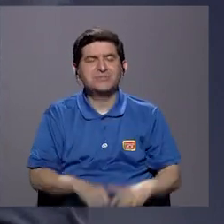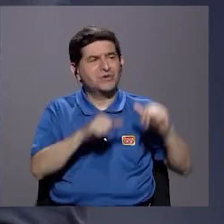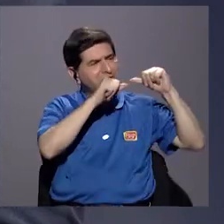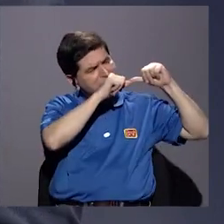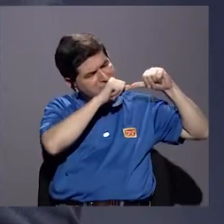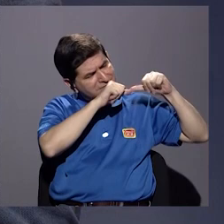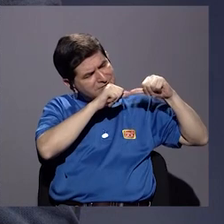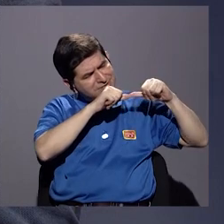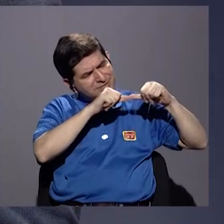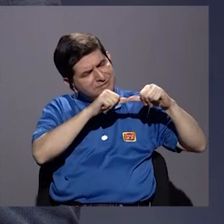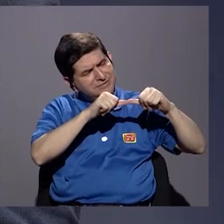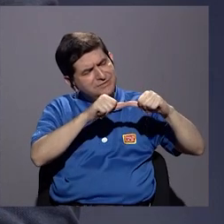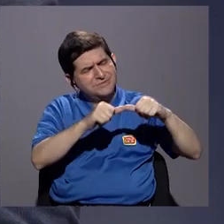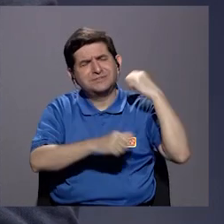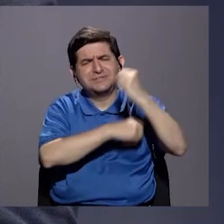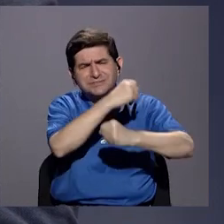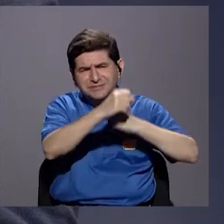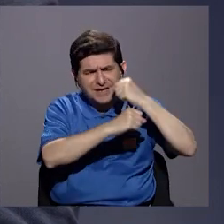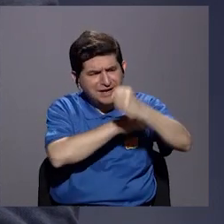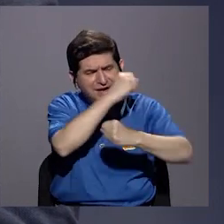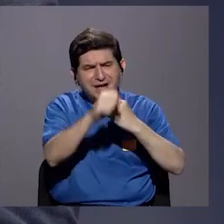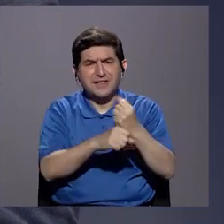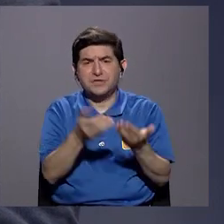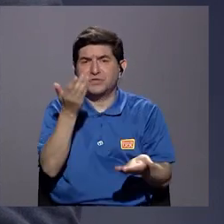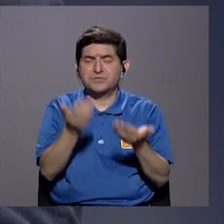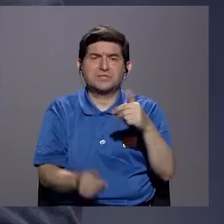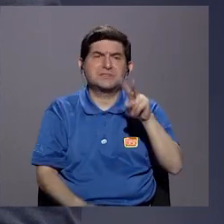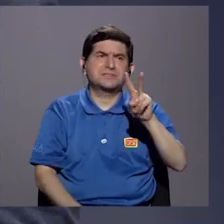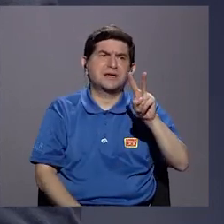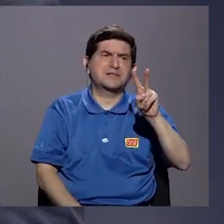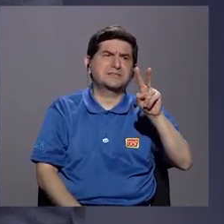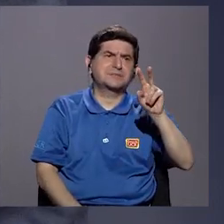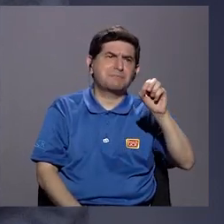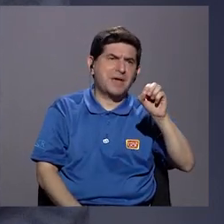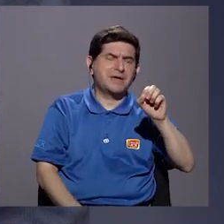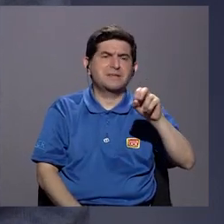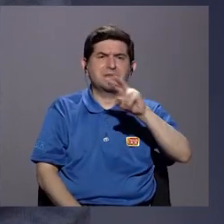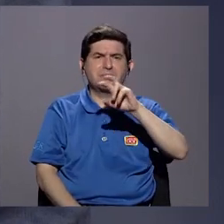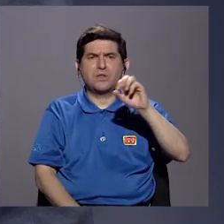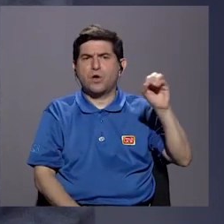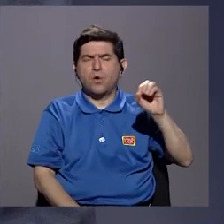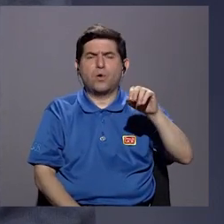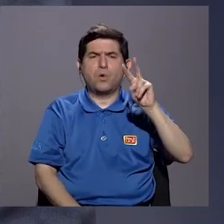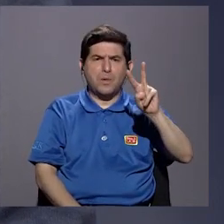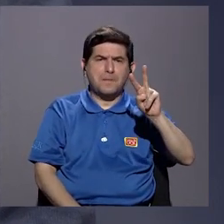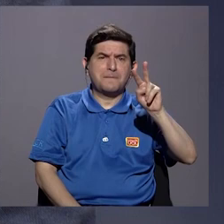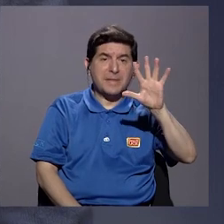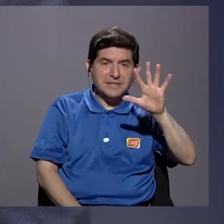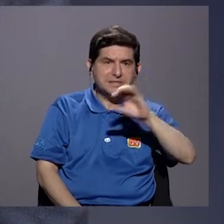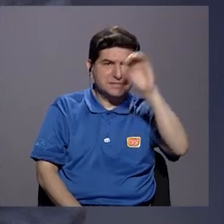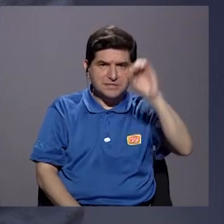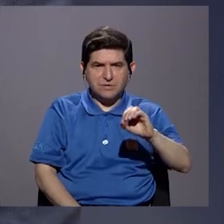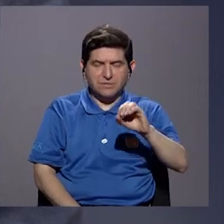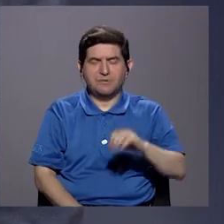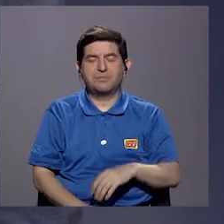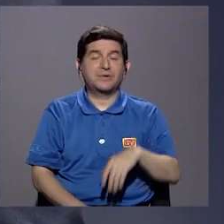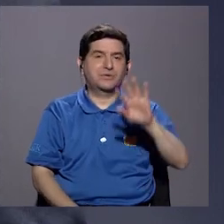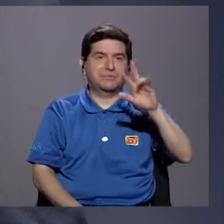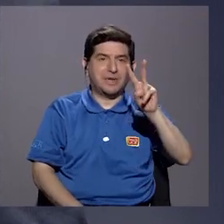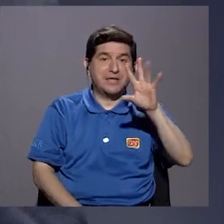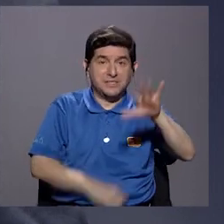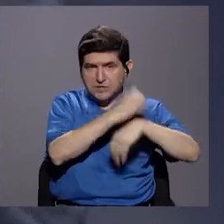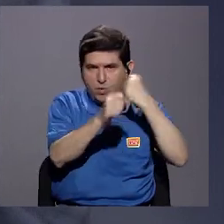hemos venido arrastrando por, por décadas ya, por lo menos tenemos 25, 20, 25 años de estar en una situación que se vuelve incontrolable.